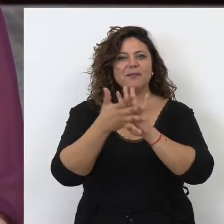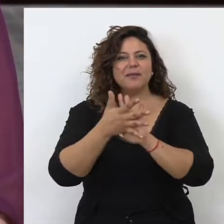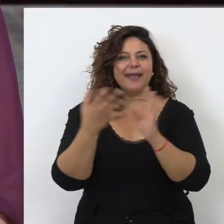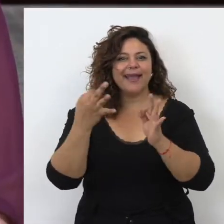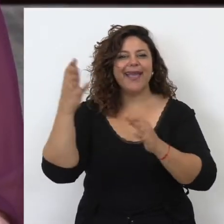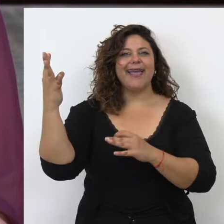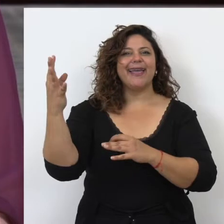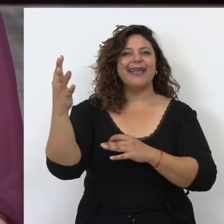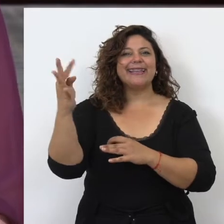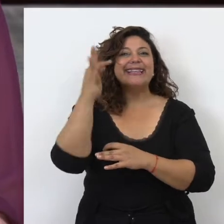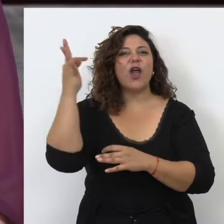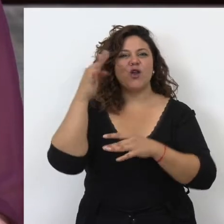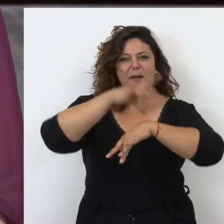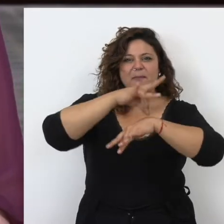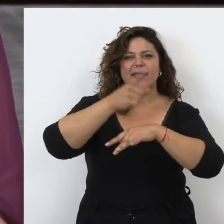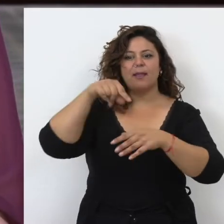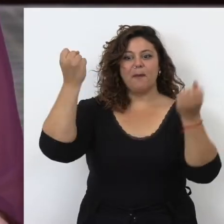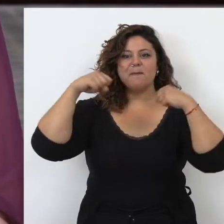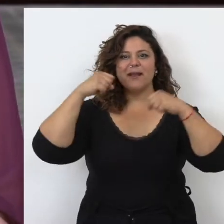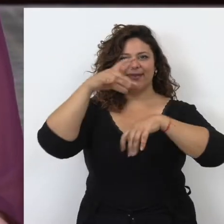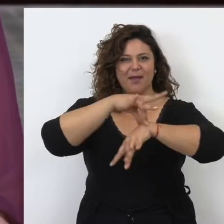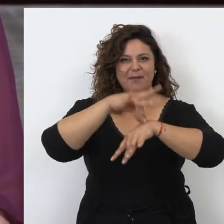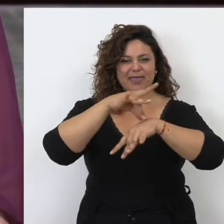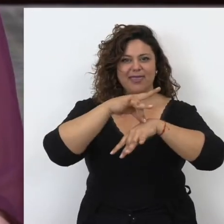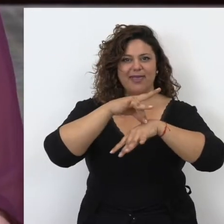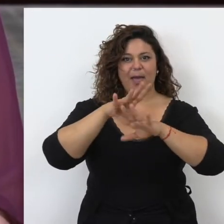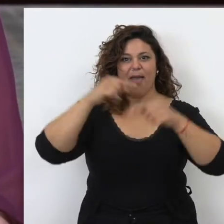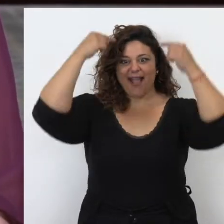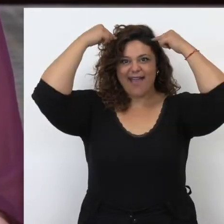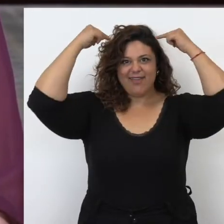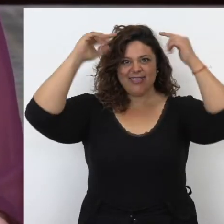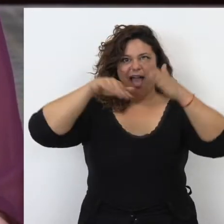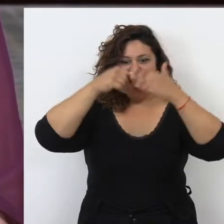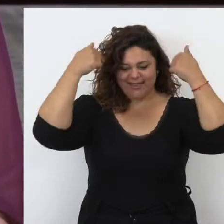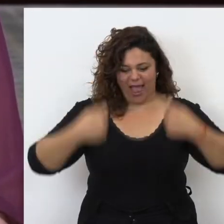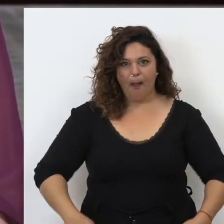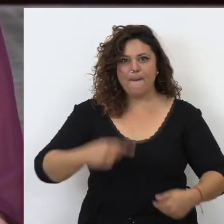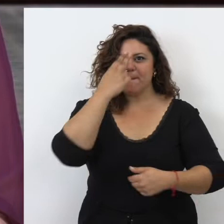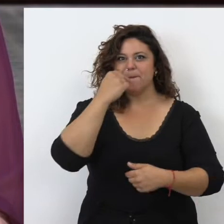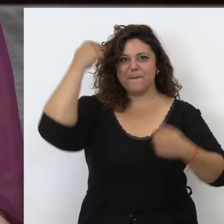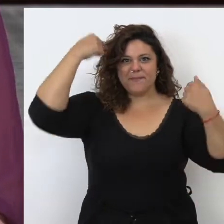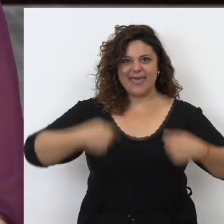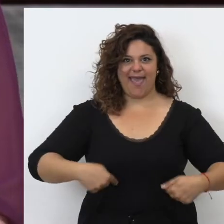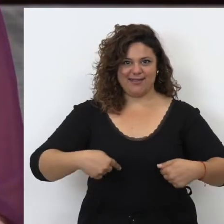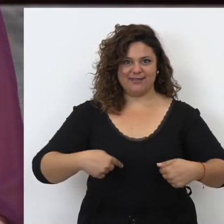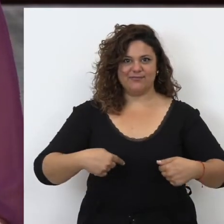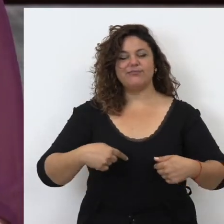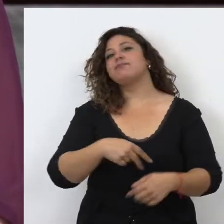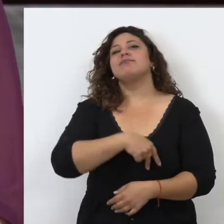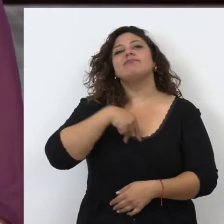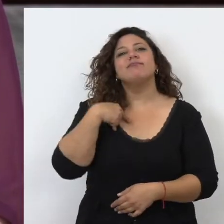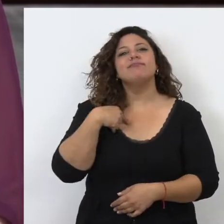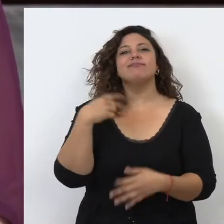la teoría médica y también la práctica de la medicina desde la cabeza a los pies del cuerpo humano. Generalmente,